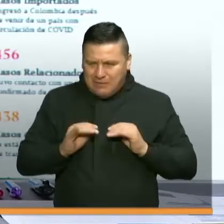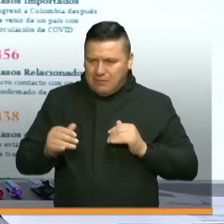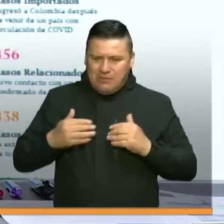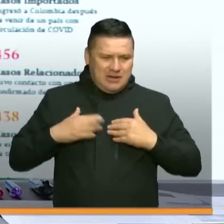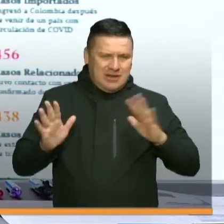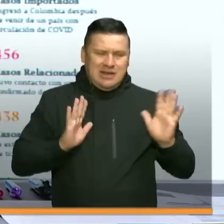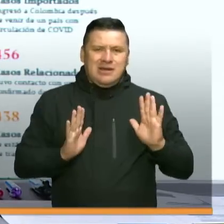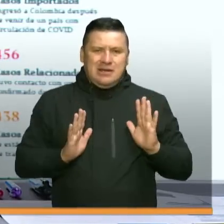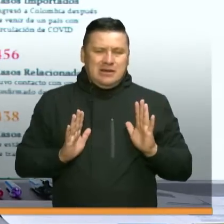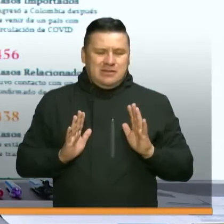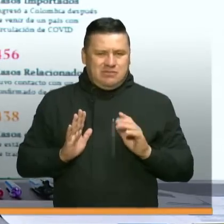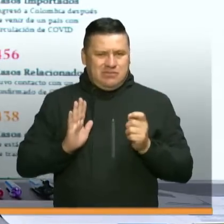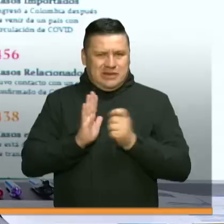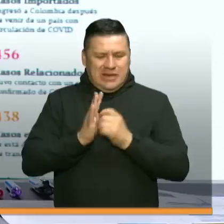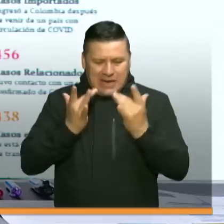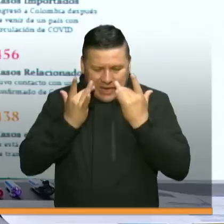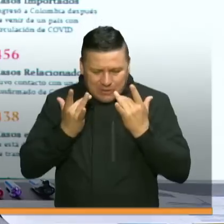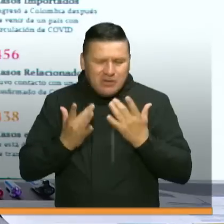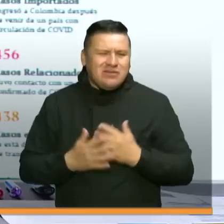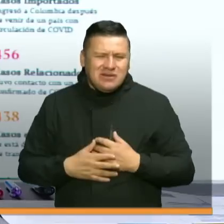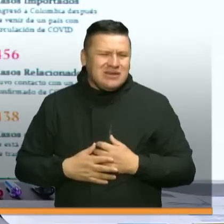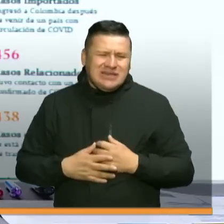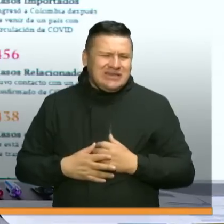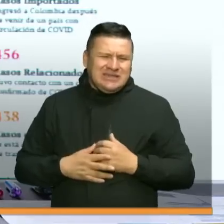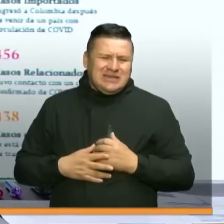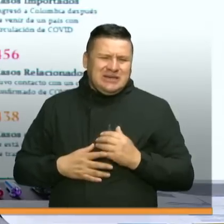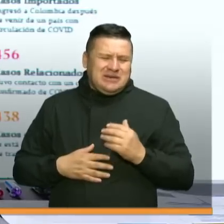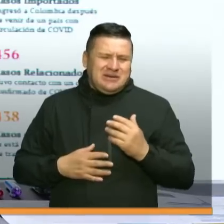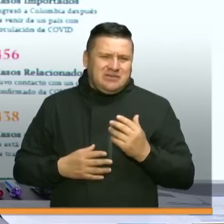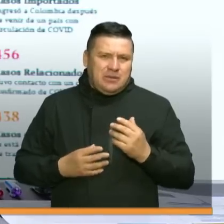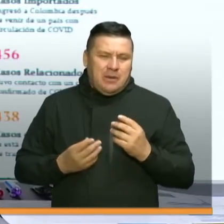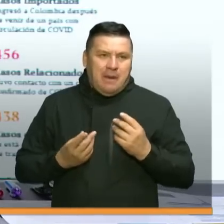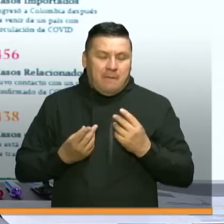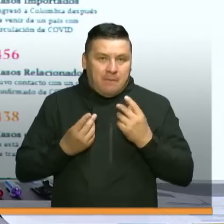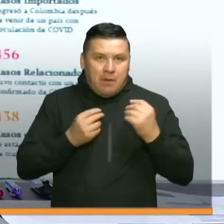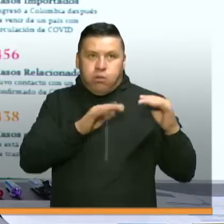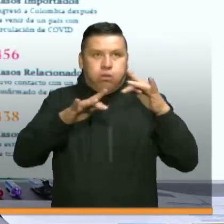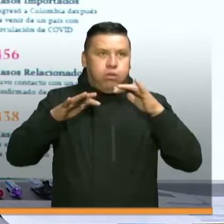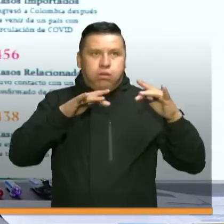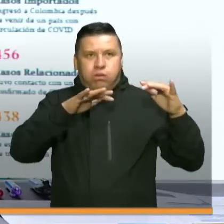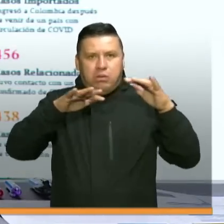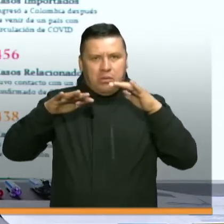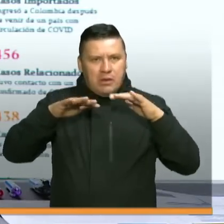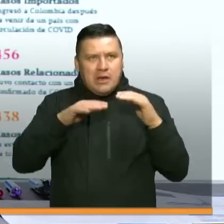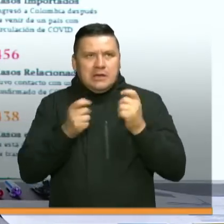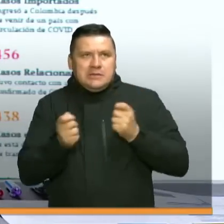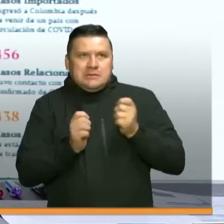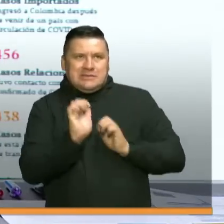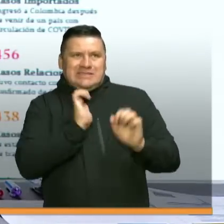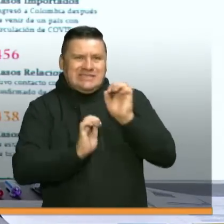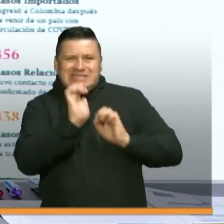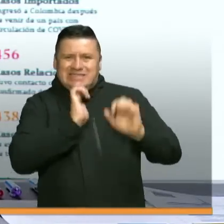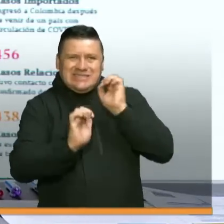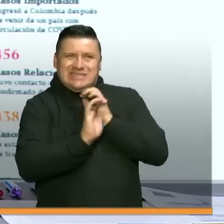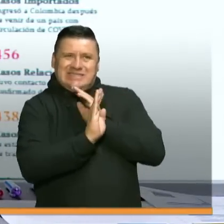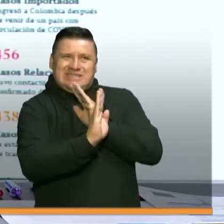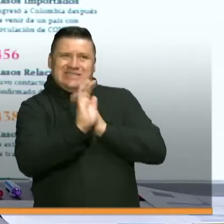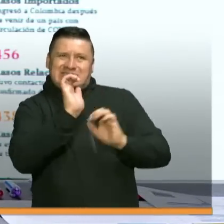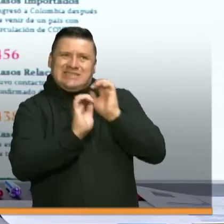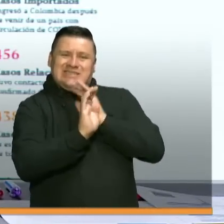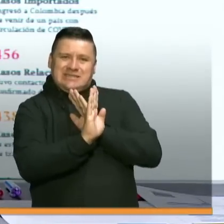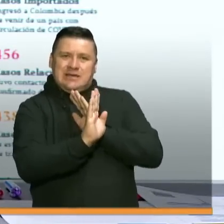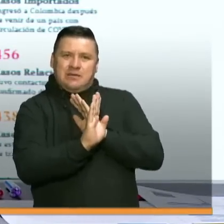teniendo prácticas permanentes de higiene, todo eso le quita velocidad de propagación exponencial al mismo tiempo que evitamos que se colapse